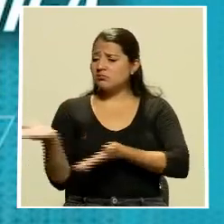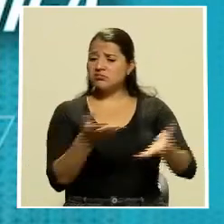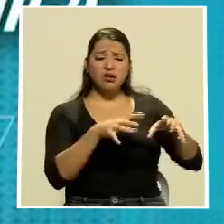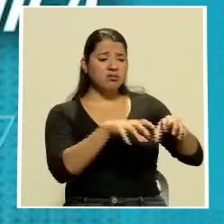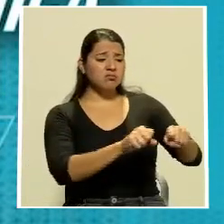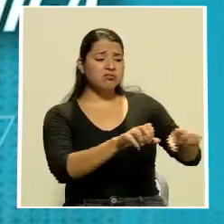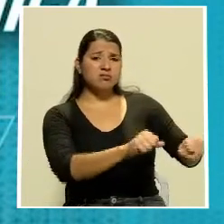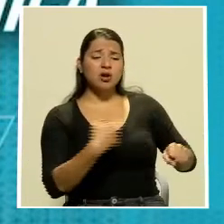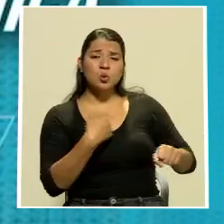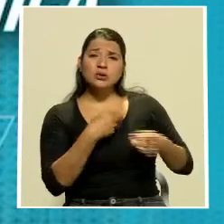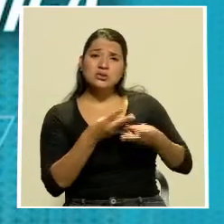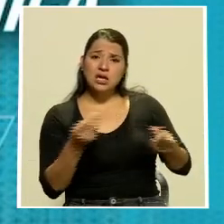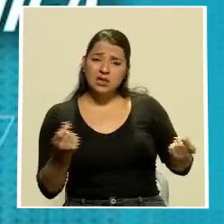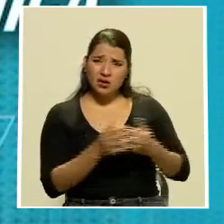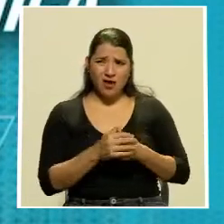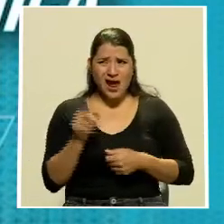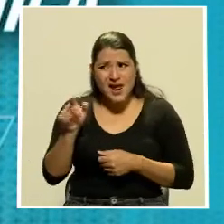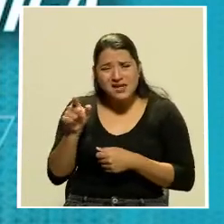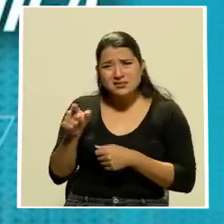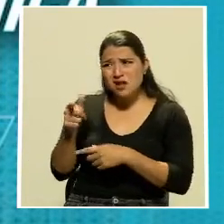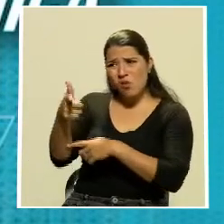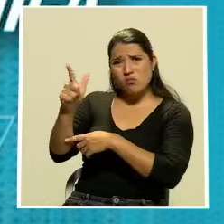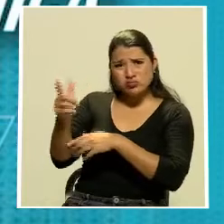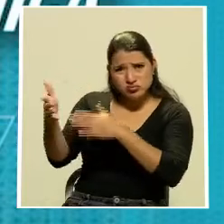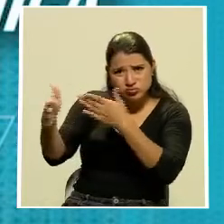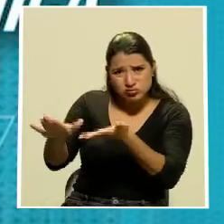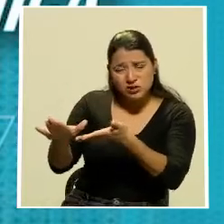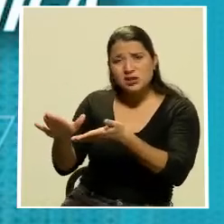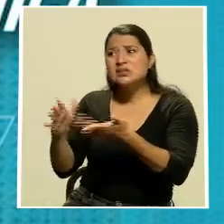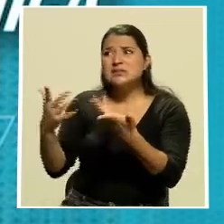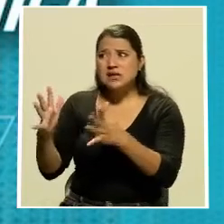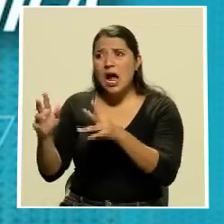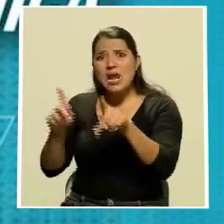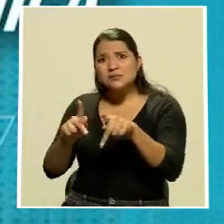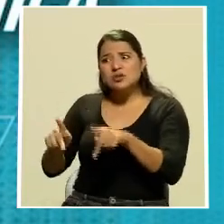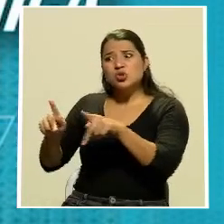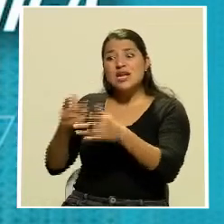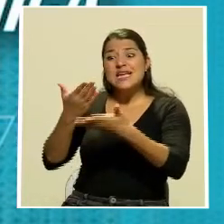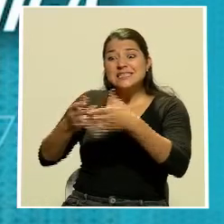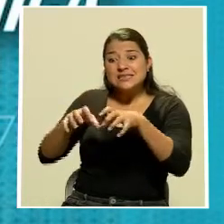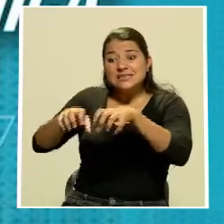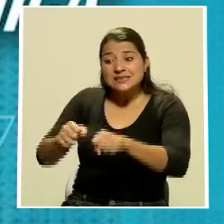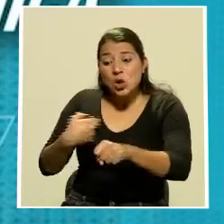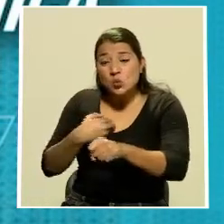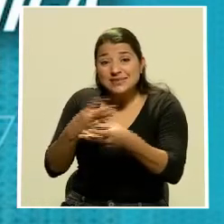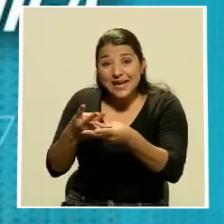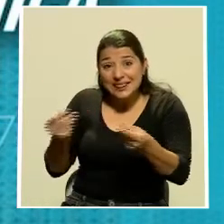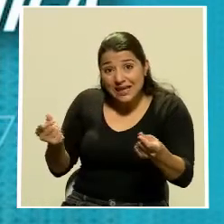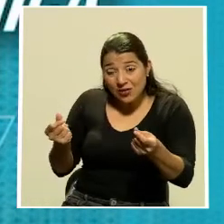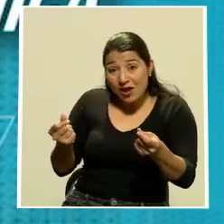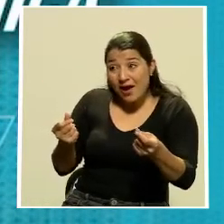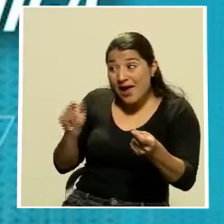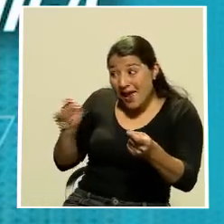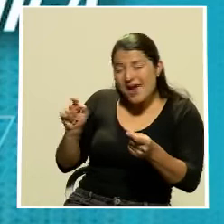es algo bien predecitado por los terratenientes que usurpan nuestros territorios. y desde